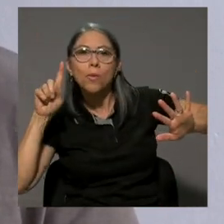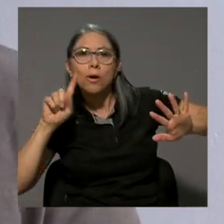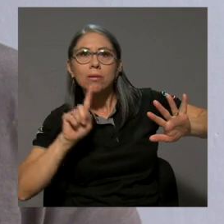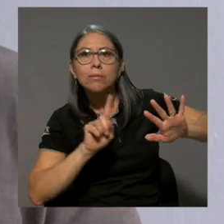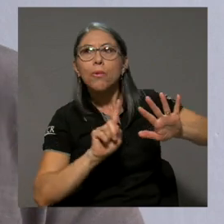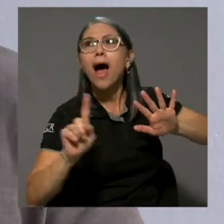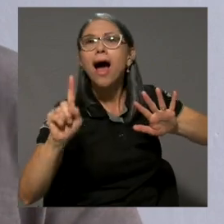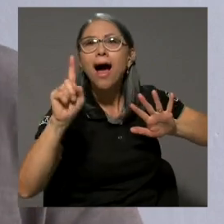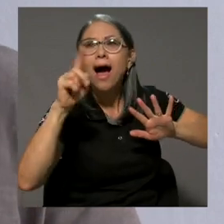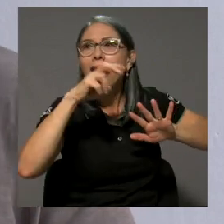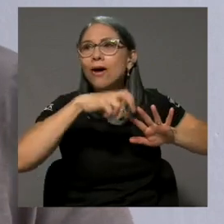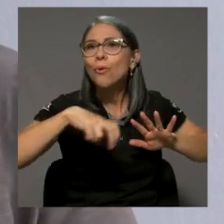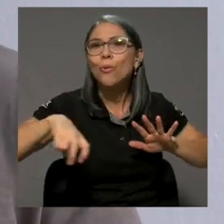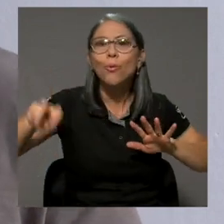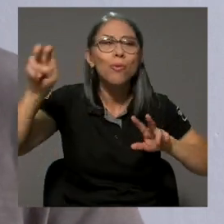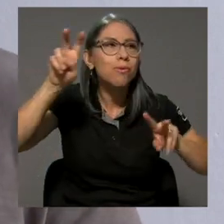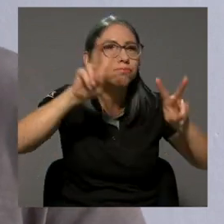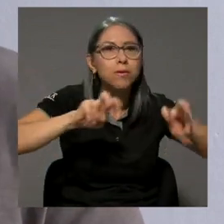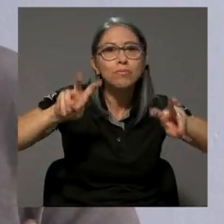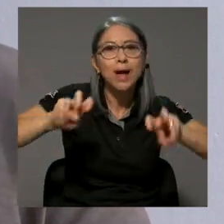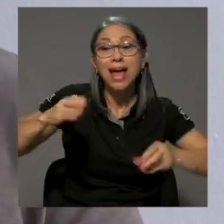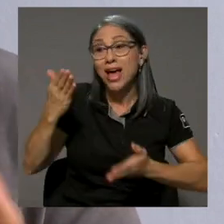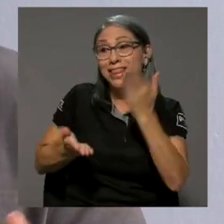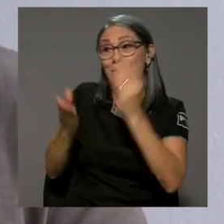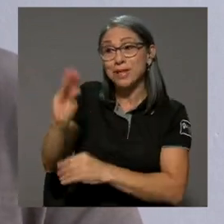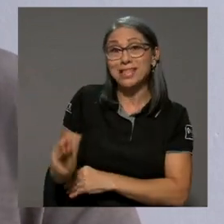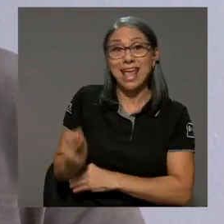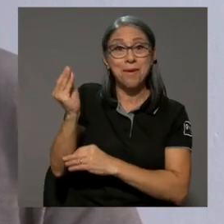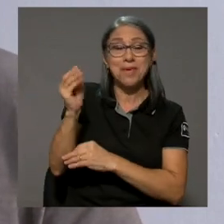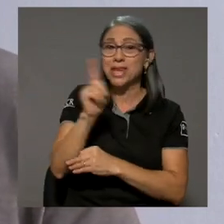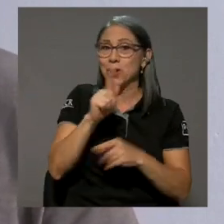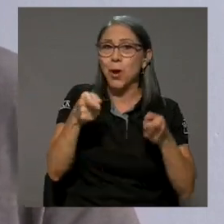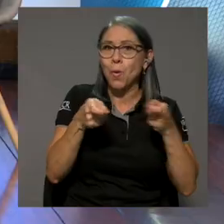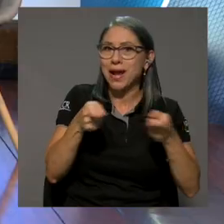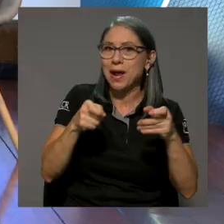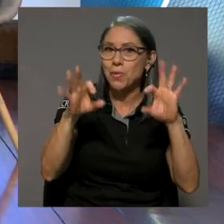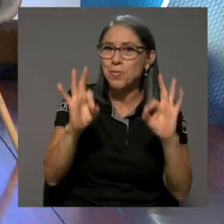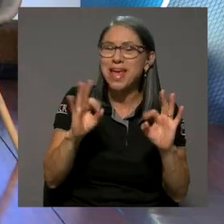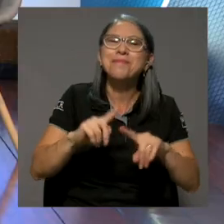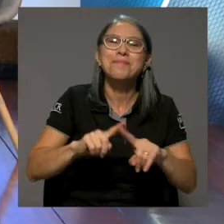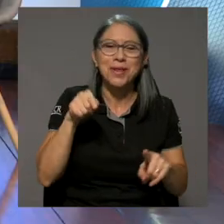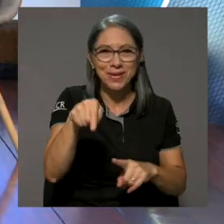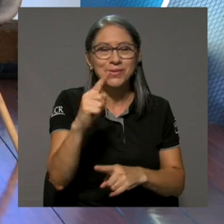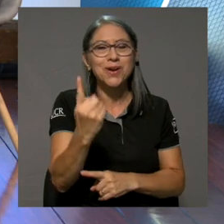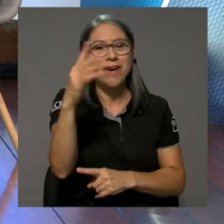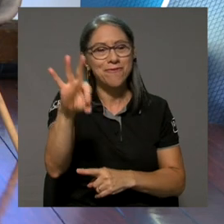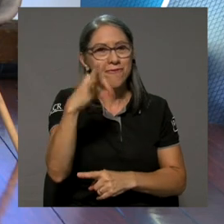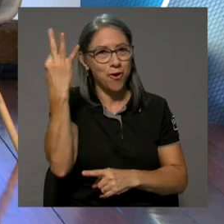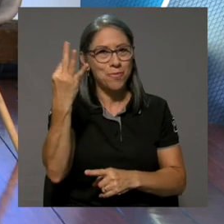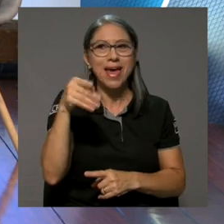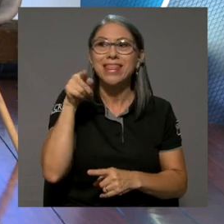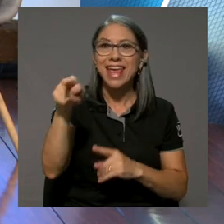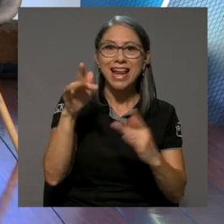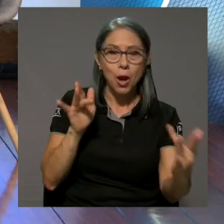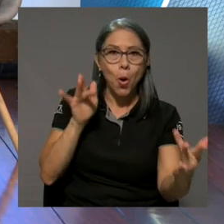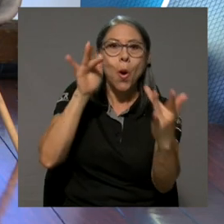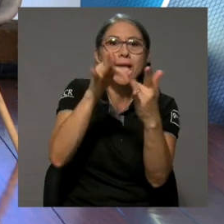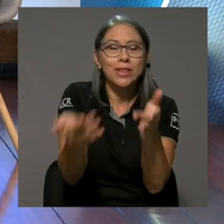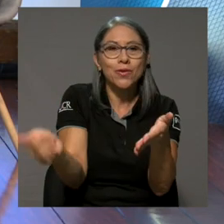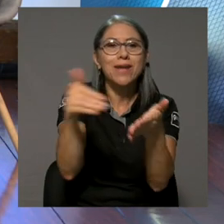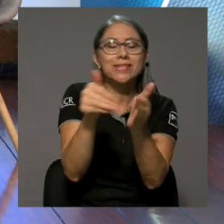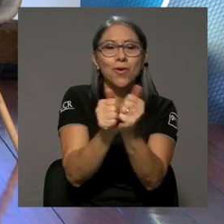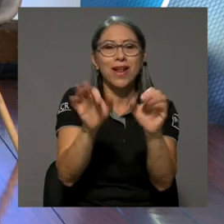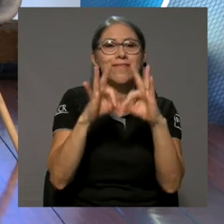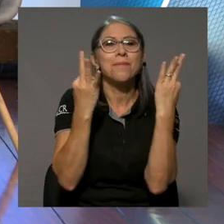puedes explorar, aunque Emi quizás no lo maneje muy bien, pero sí termina siendo una forma de él